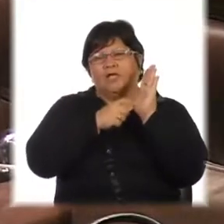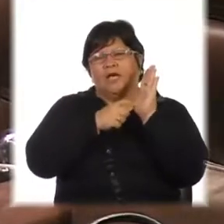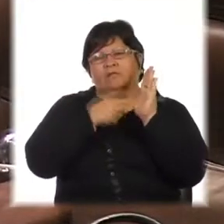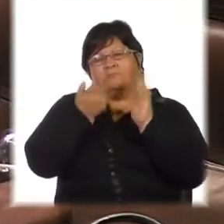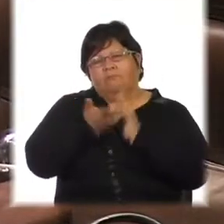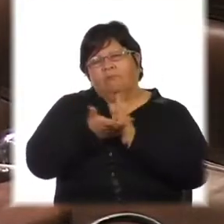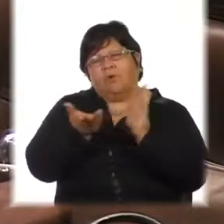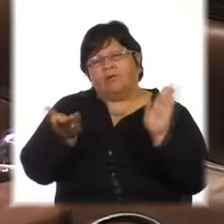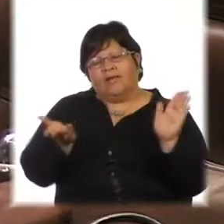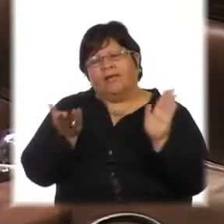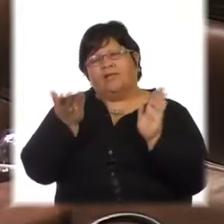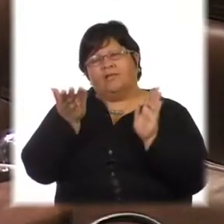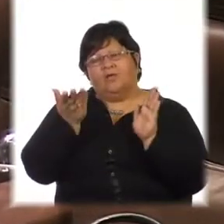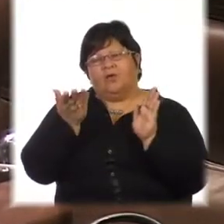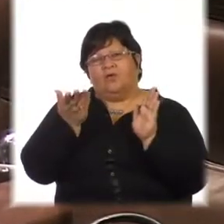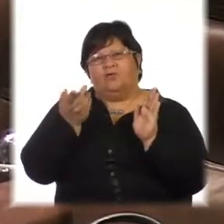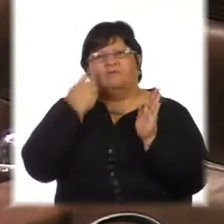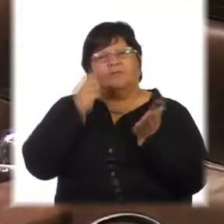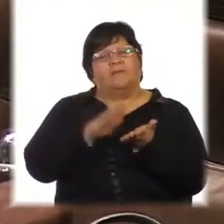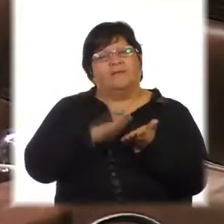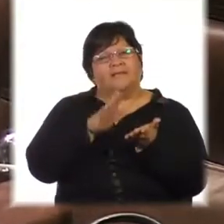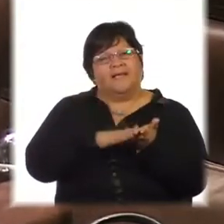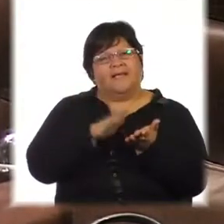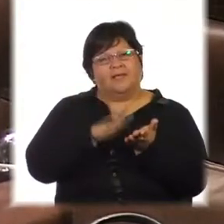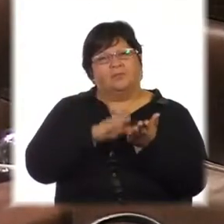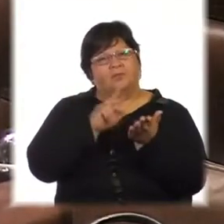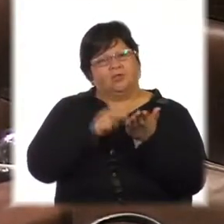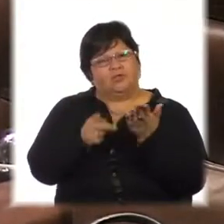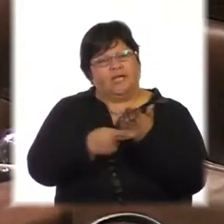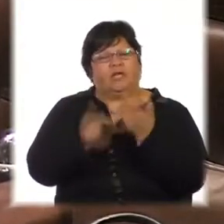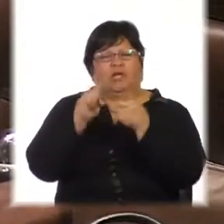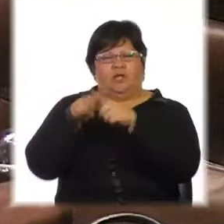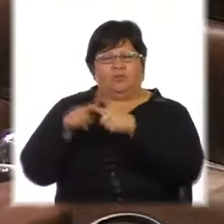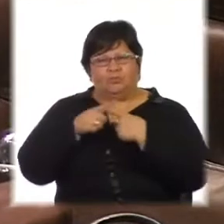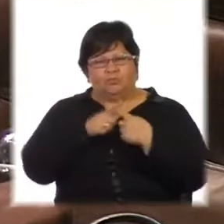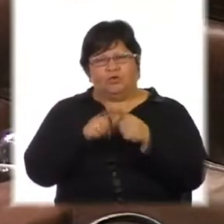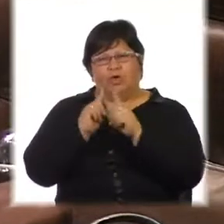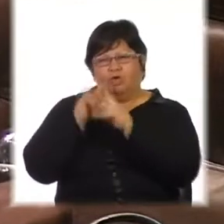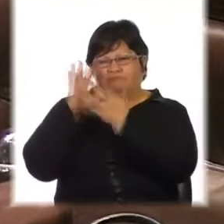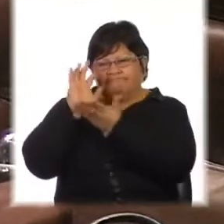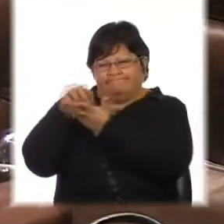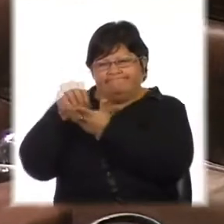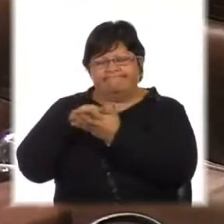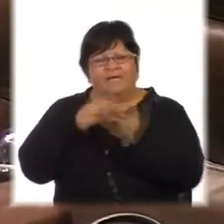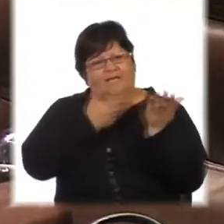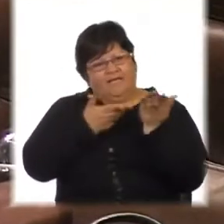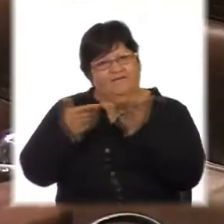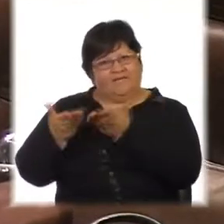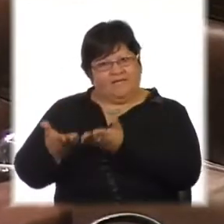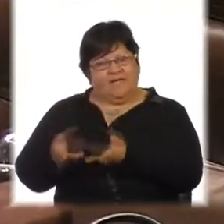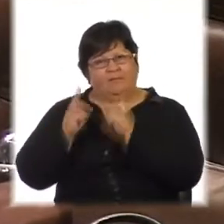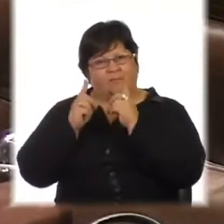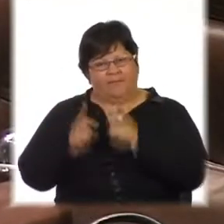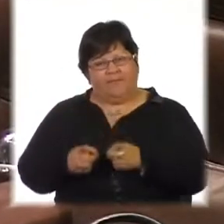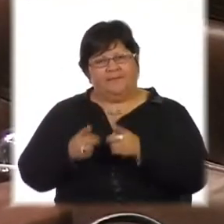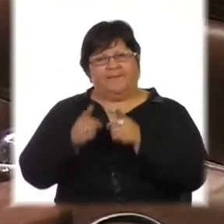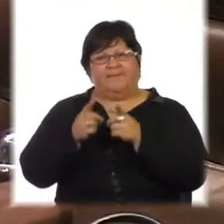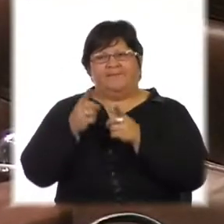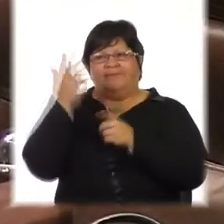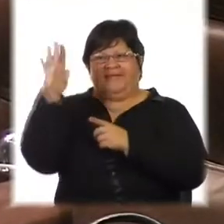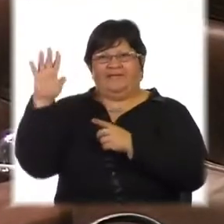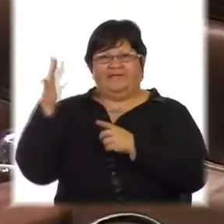fundamentarlo, de generar ámbitos de discusión donde incluso fuimos invitados los parlamentarios del interior y quienes